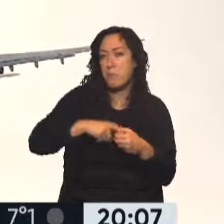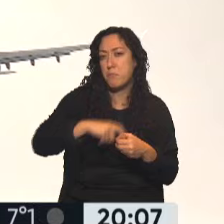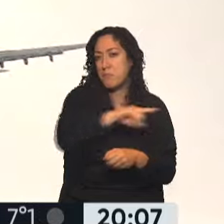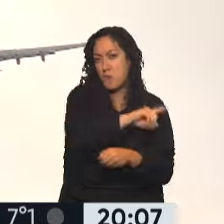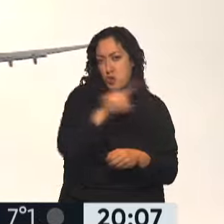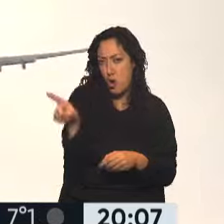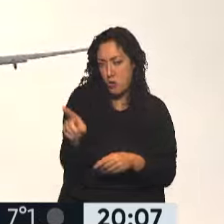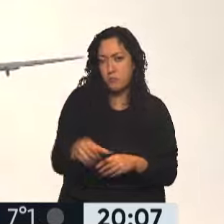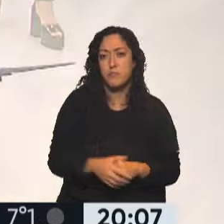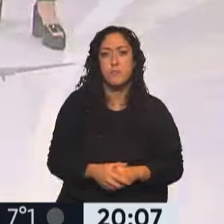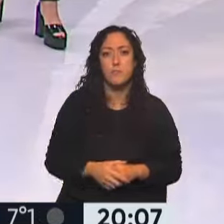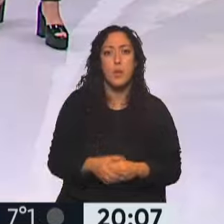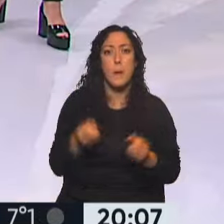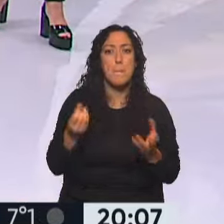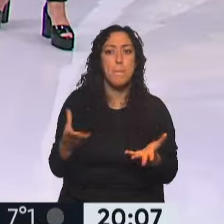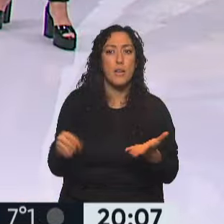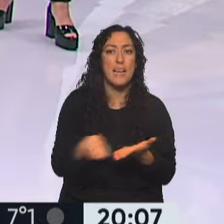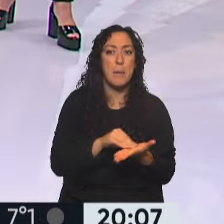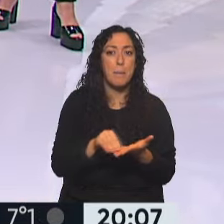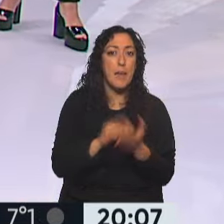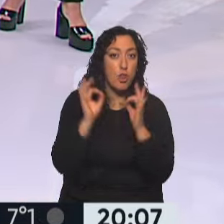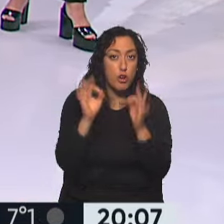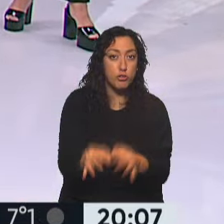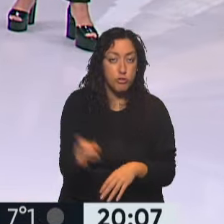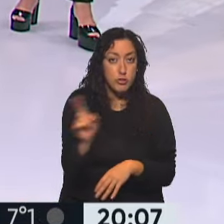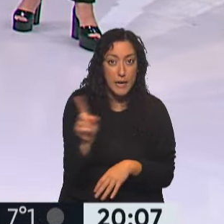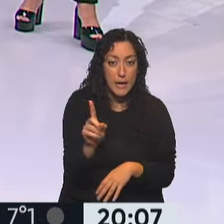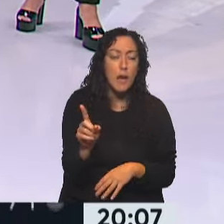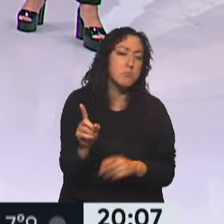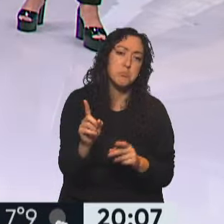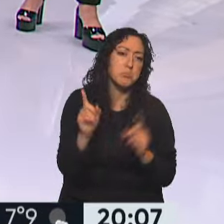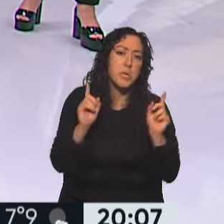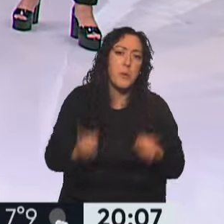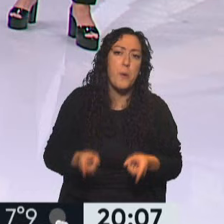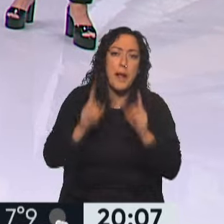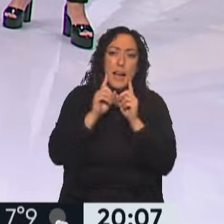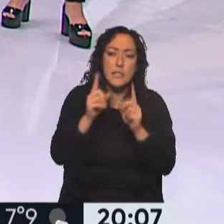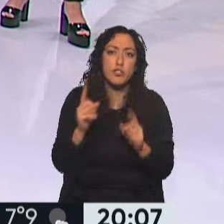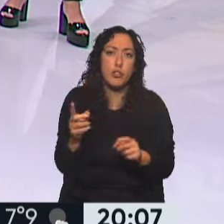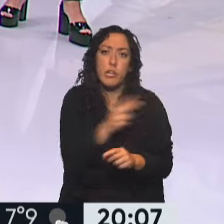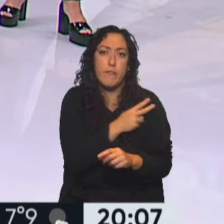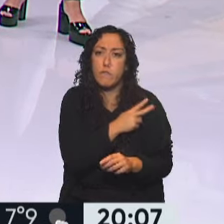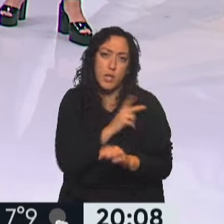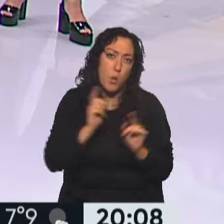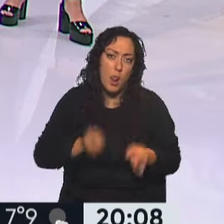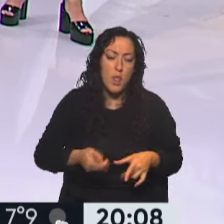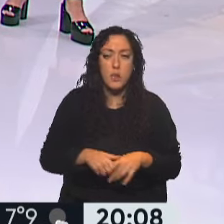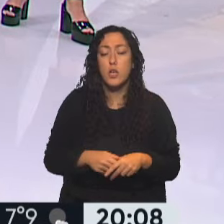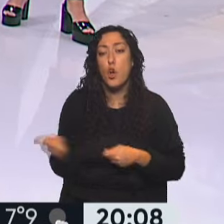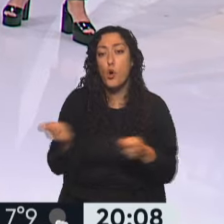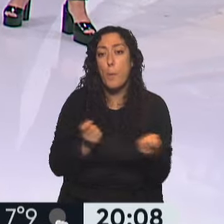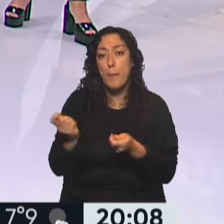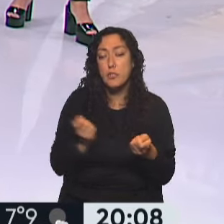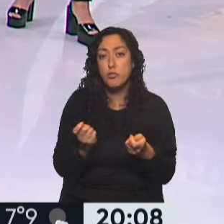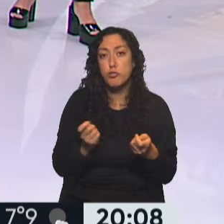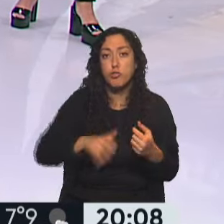y que sí es necesario porque los empleados no pueden llegar, van a hacer la atención a través de empleados jerárquicos. Hay muchos comercios, sobre todo de